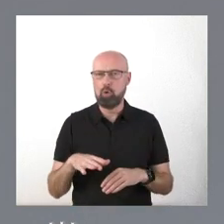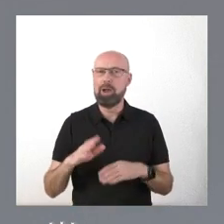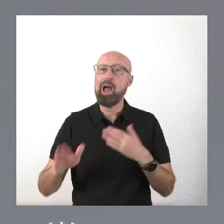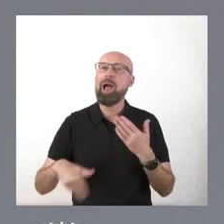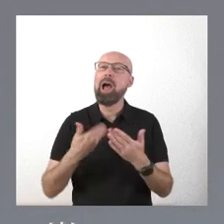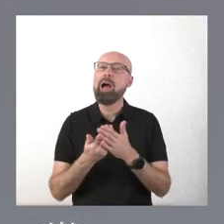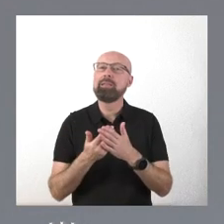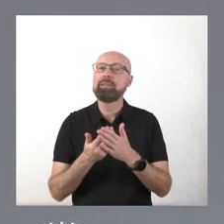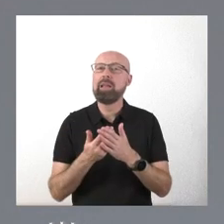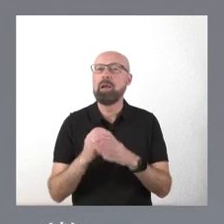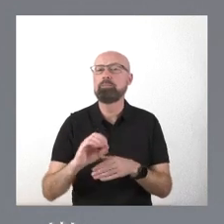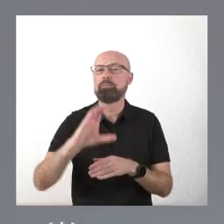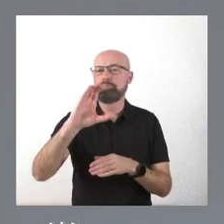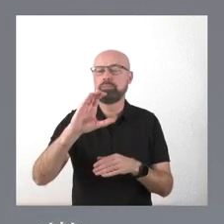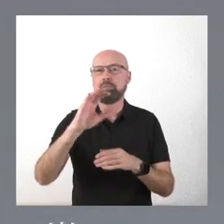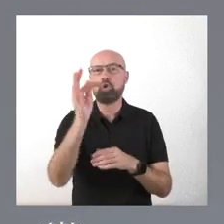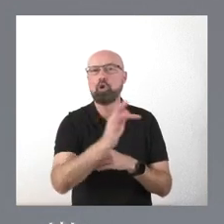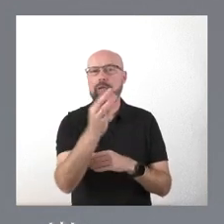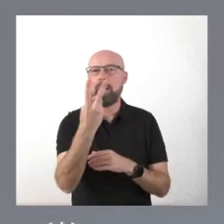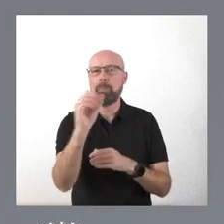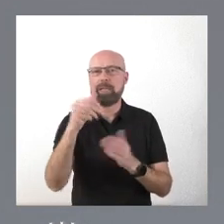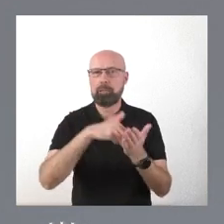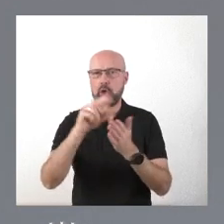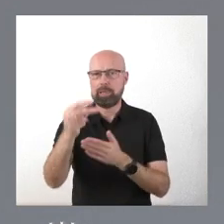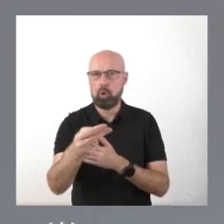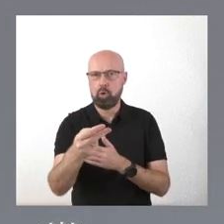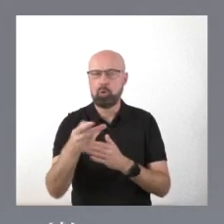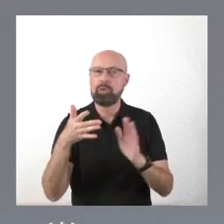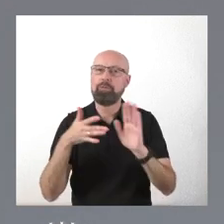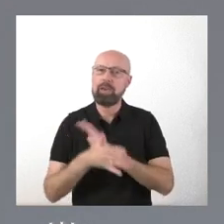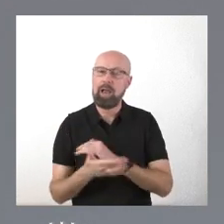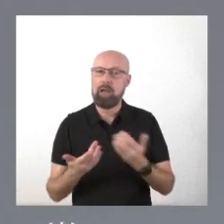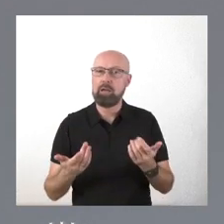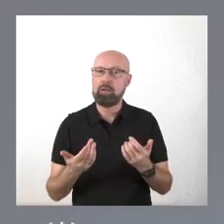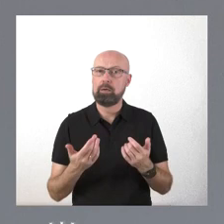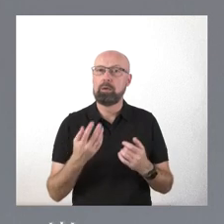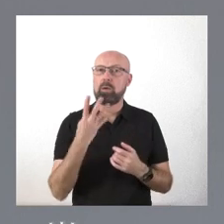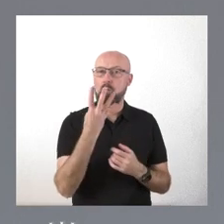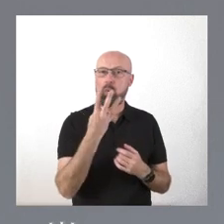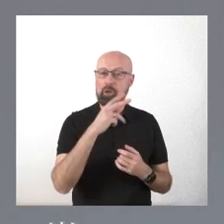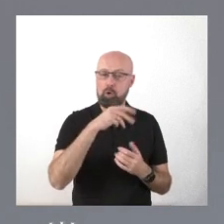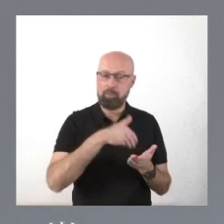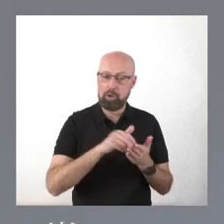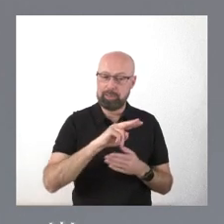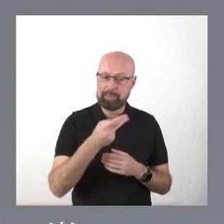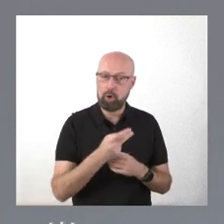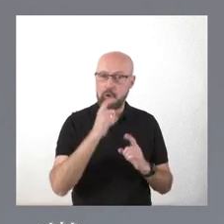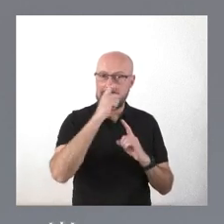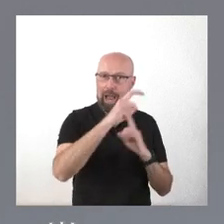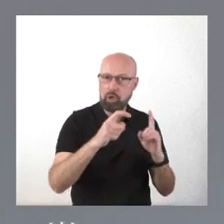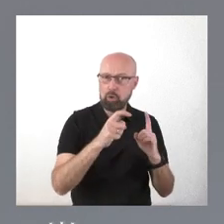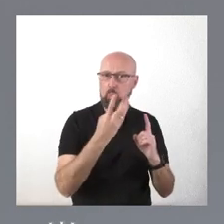un aumento de 20 millones de euros. Es decir, un incremento de 4 millones de euros por año.